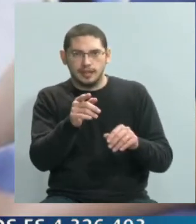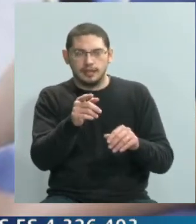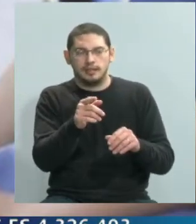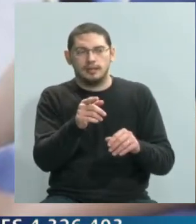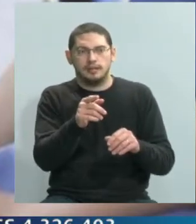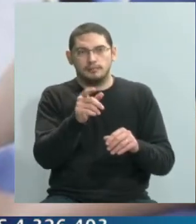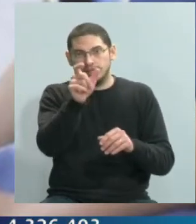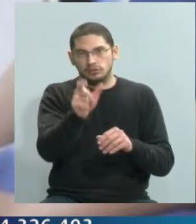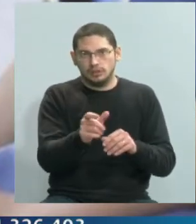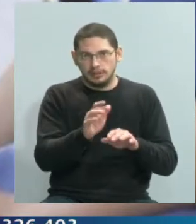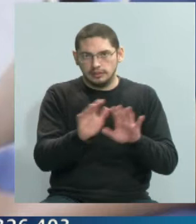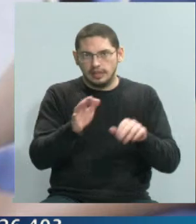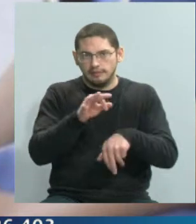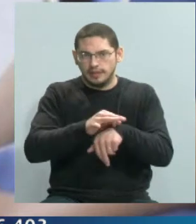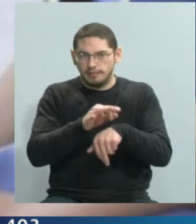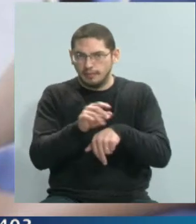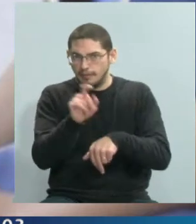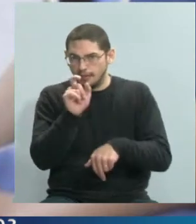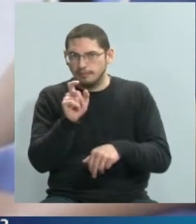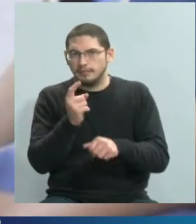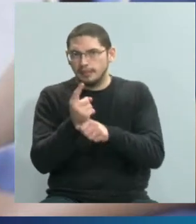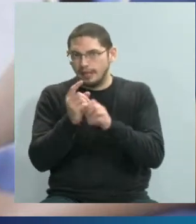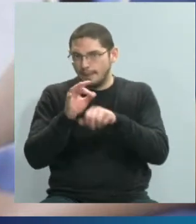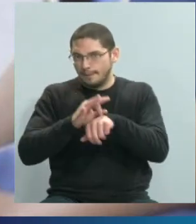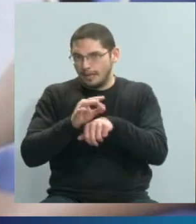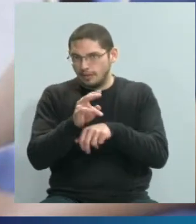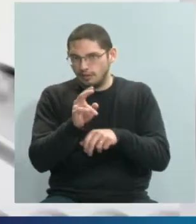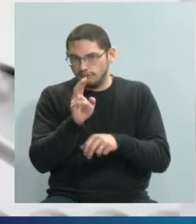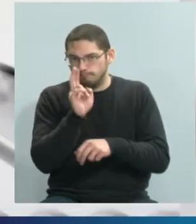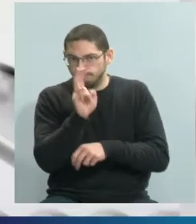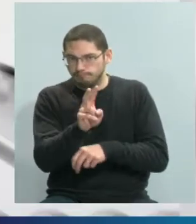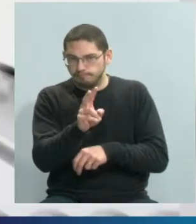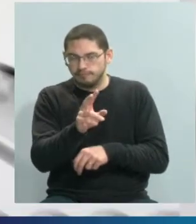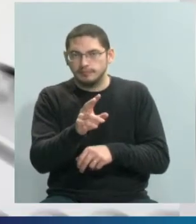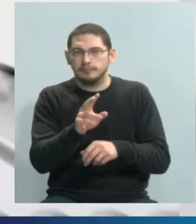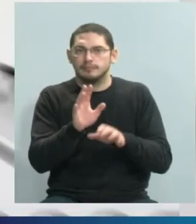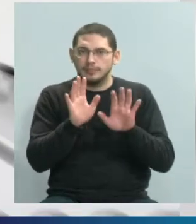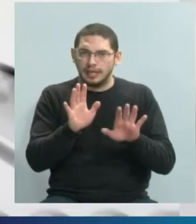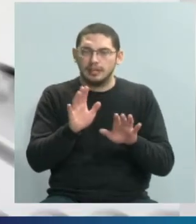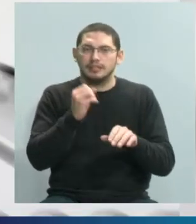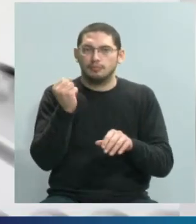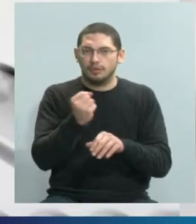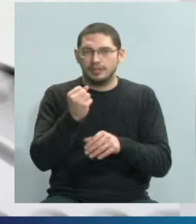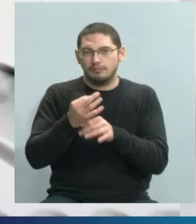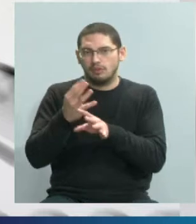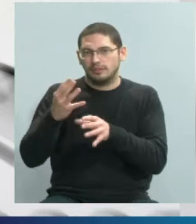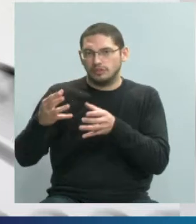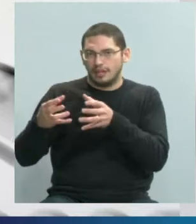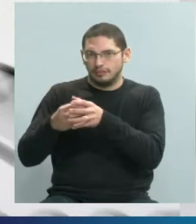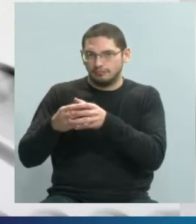si bien parte de una visión médica, requiere de una mirada interdisciplinaria